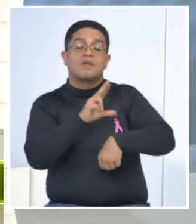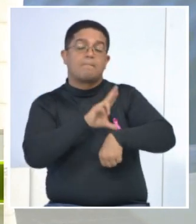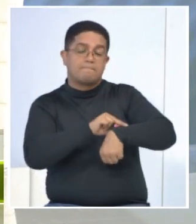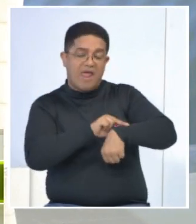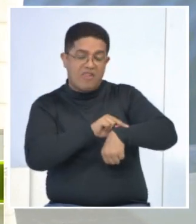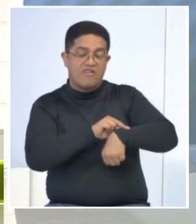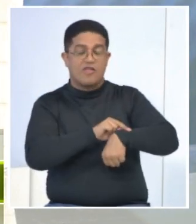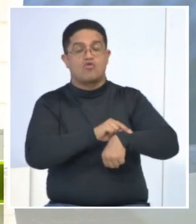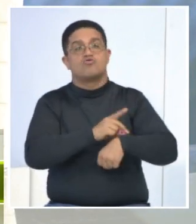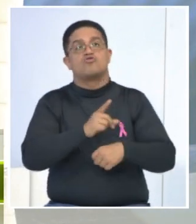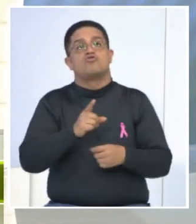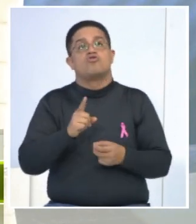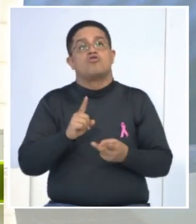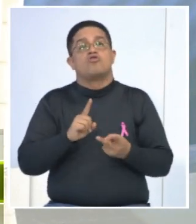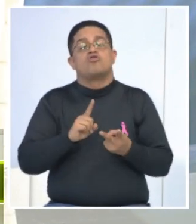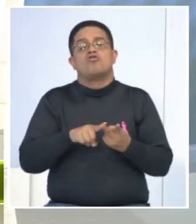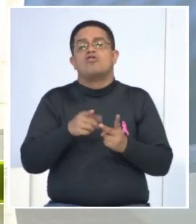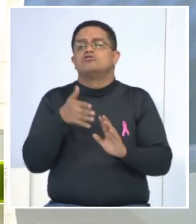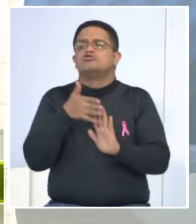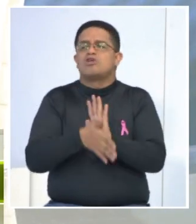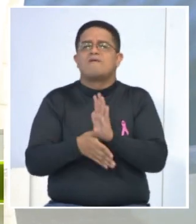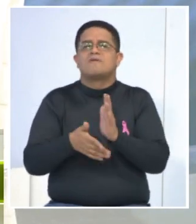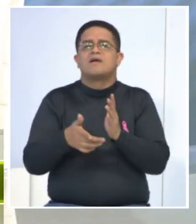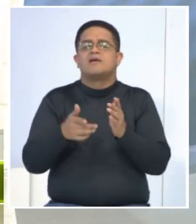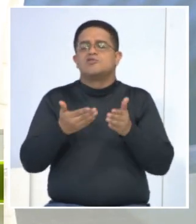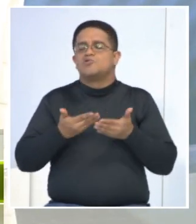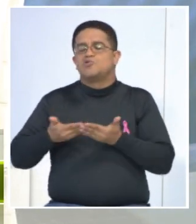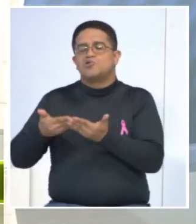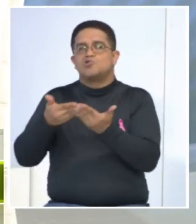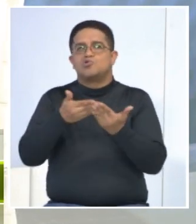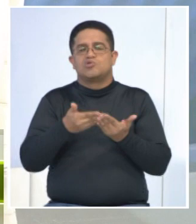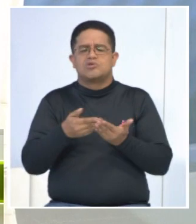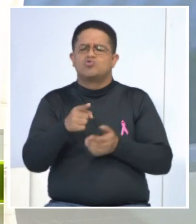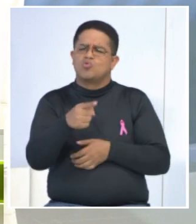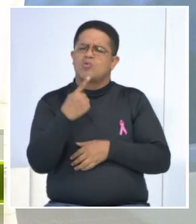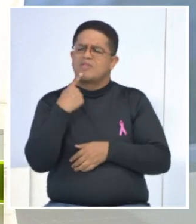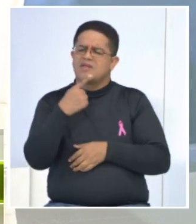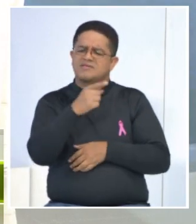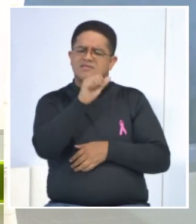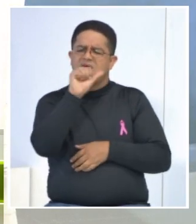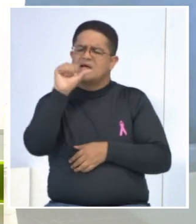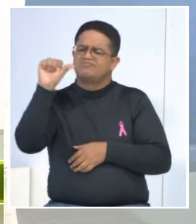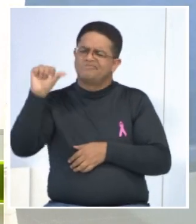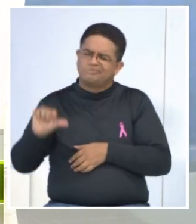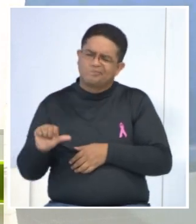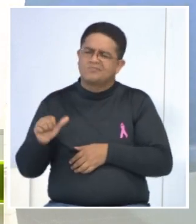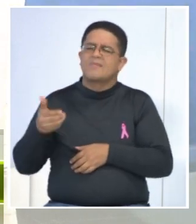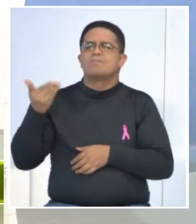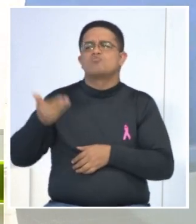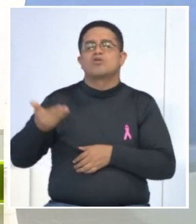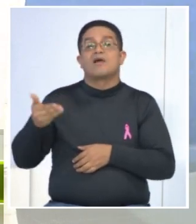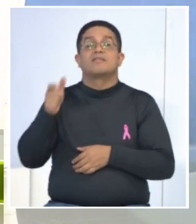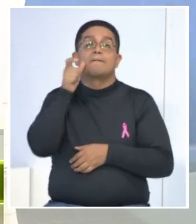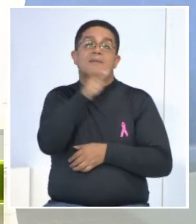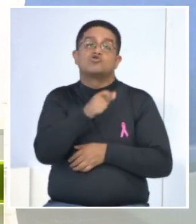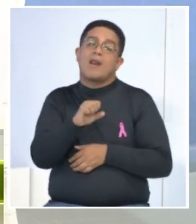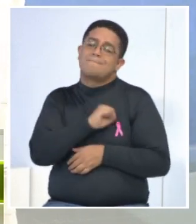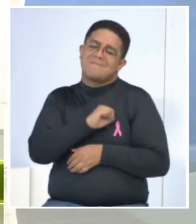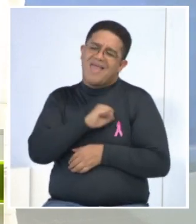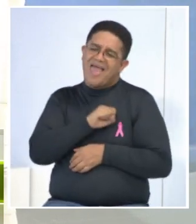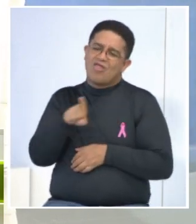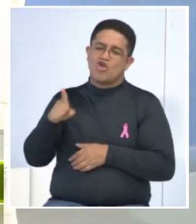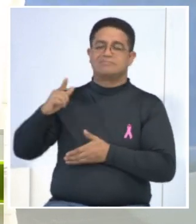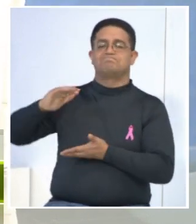fundamental y clave. Con respecto a los estudios, usted sí es algo muy importante en la parte anterior. El temor al estudio, a la